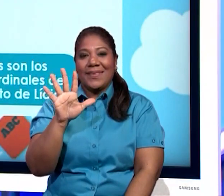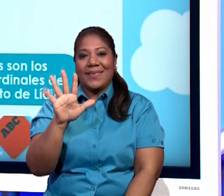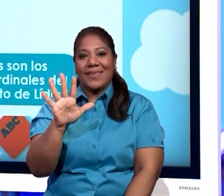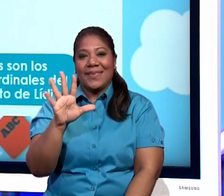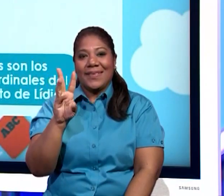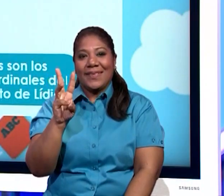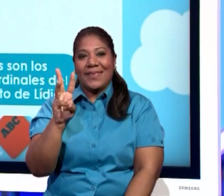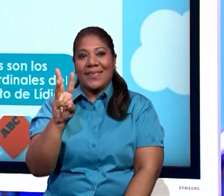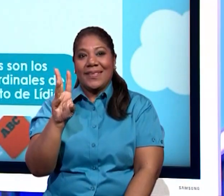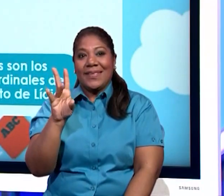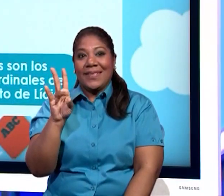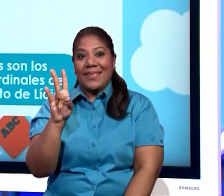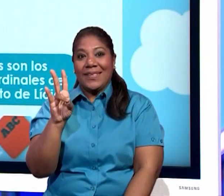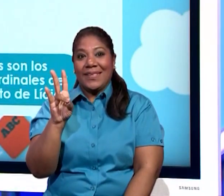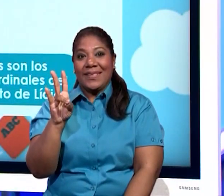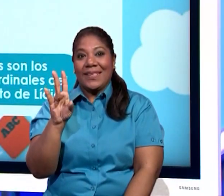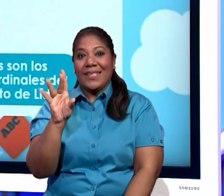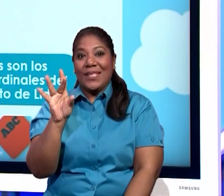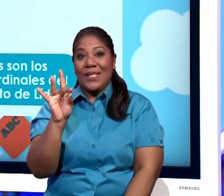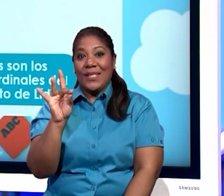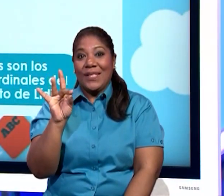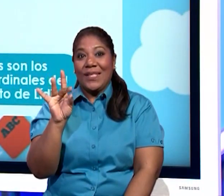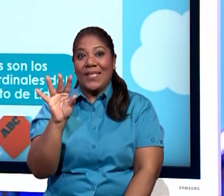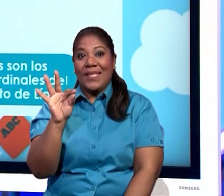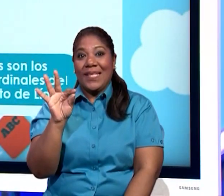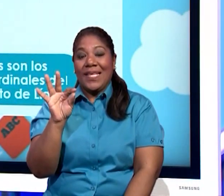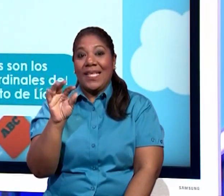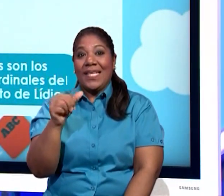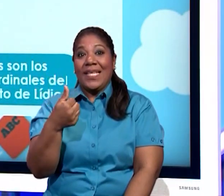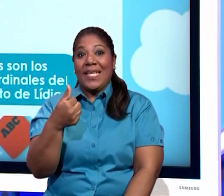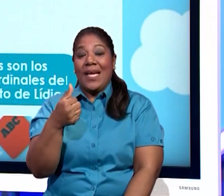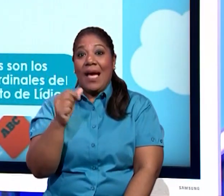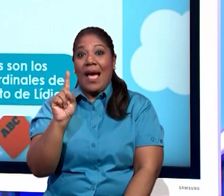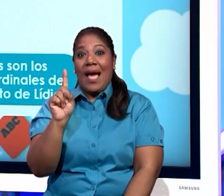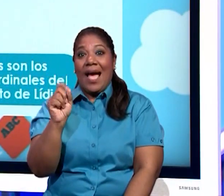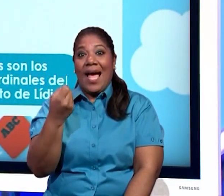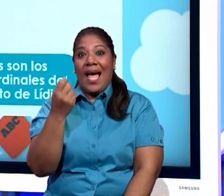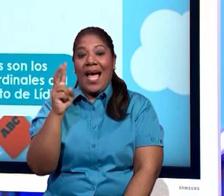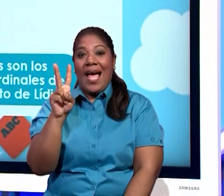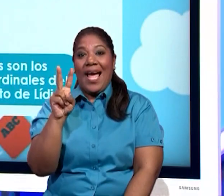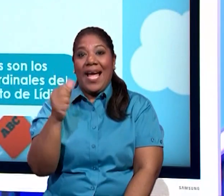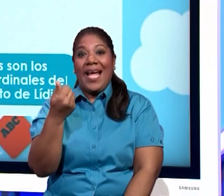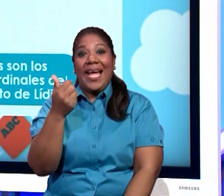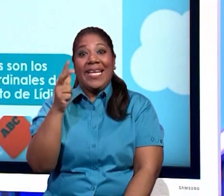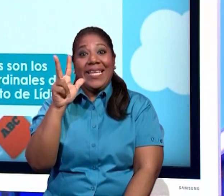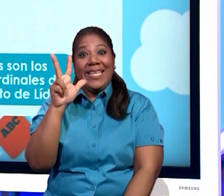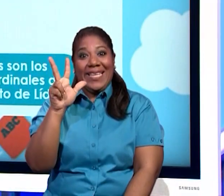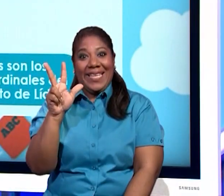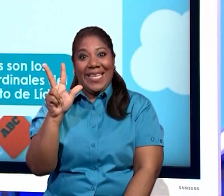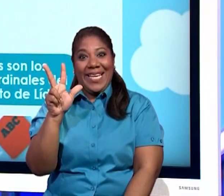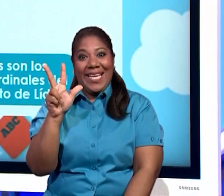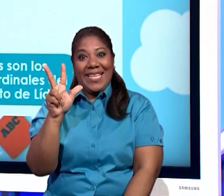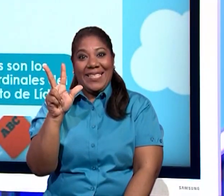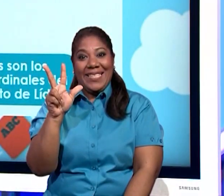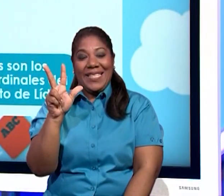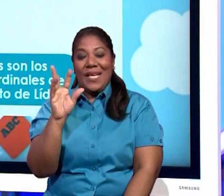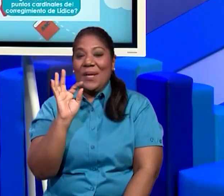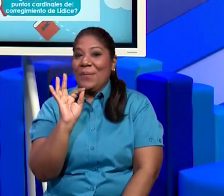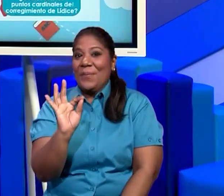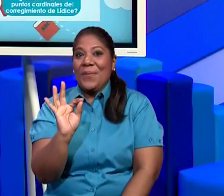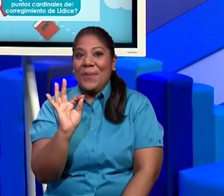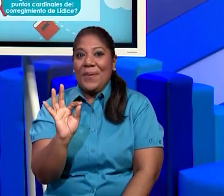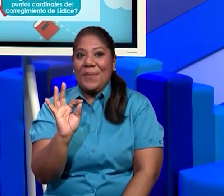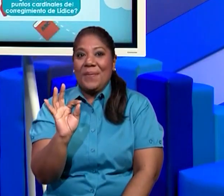cinco, seis, siete, ocho, nueve, diez, once, doce y trece. Muy